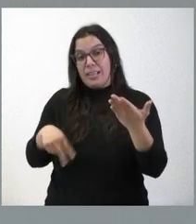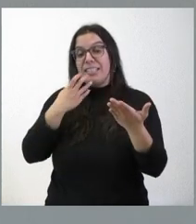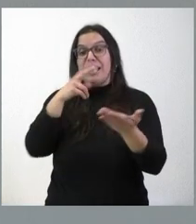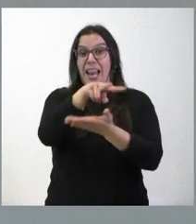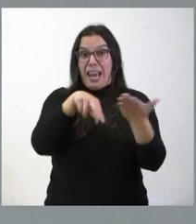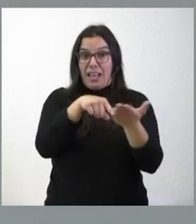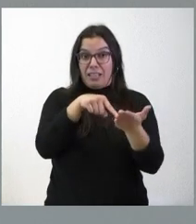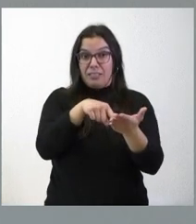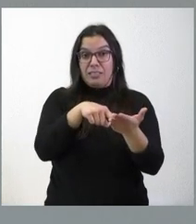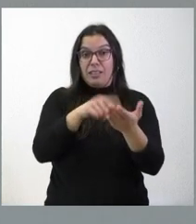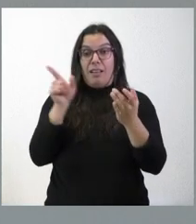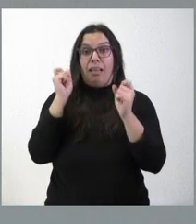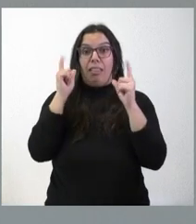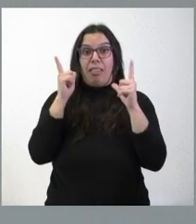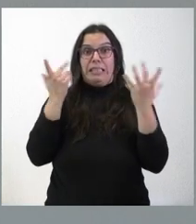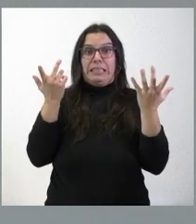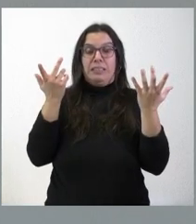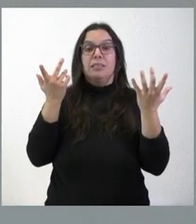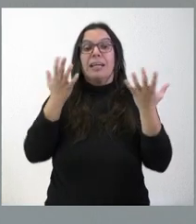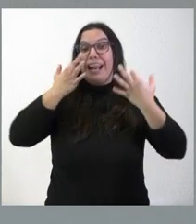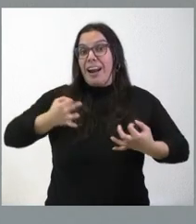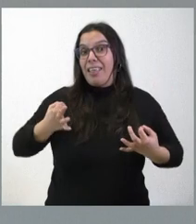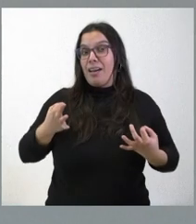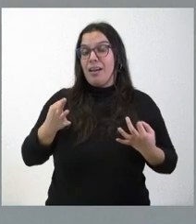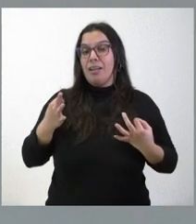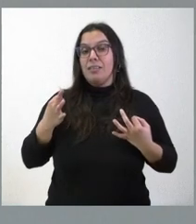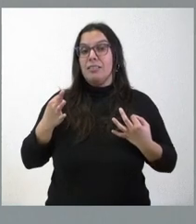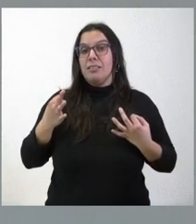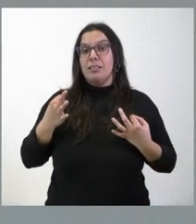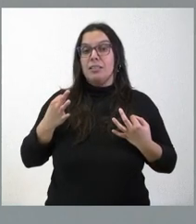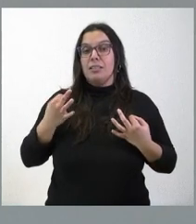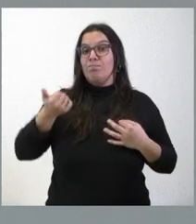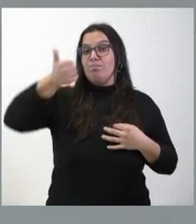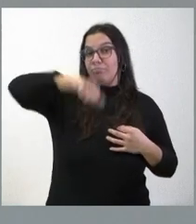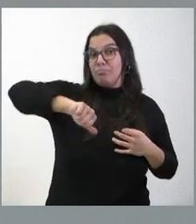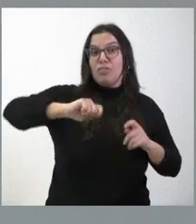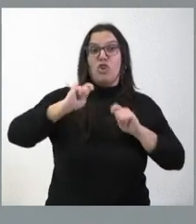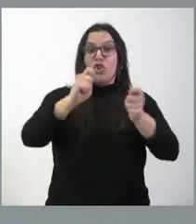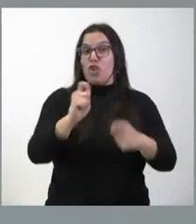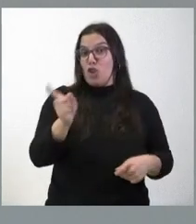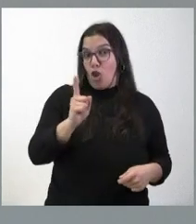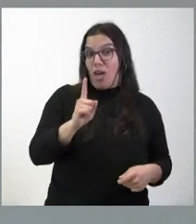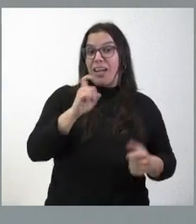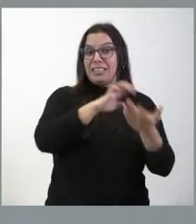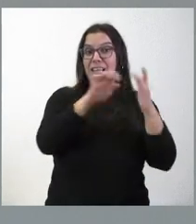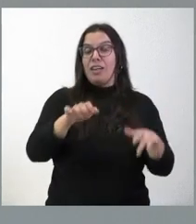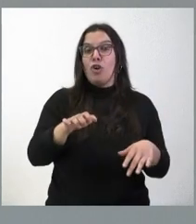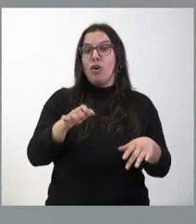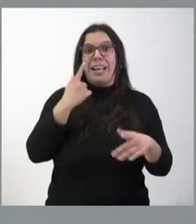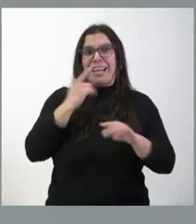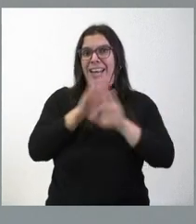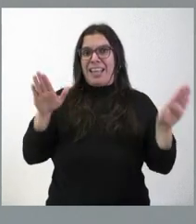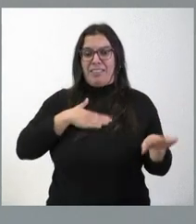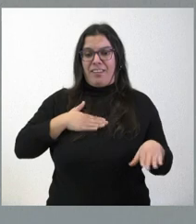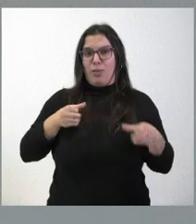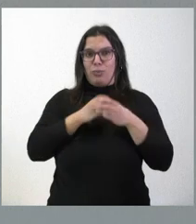oficial del Estado, se daría cuenta que la causa por la que finalmente no se han otorgado estas sedes a Castilla y León no tiene nada que ver con el apoyo